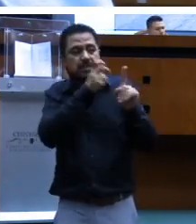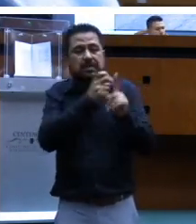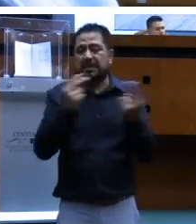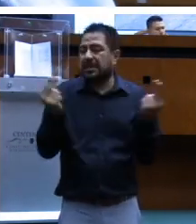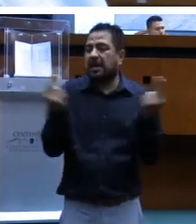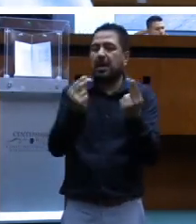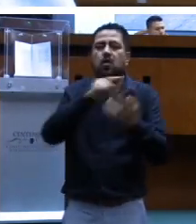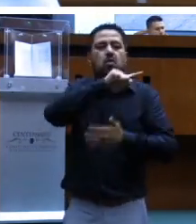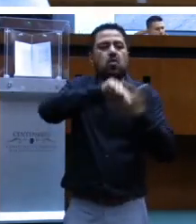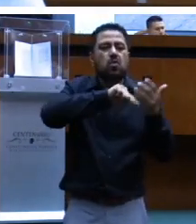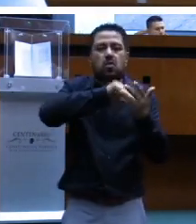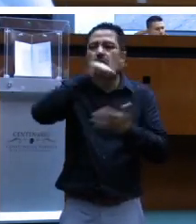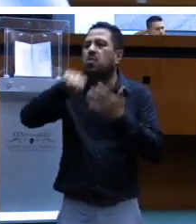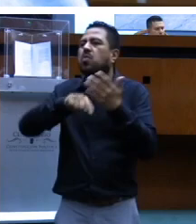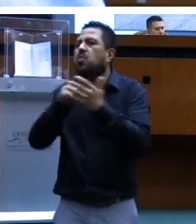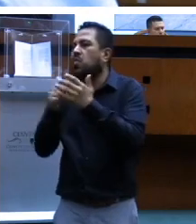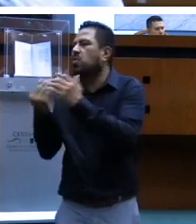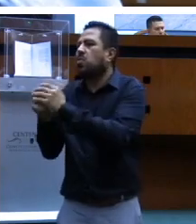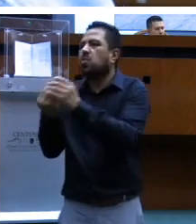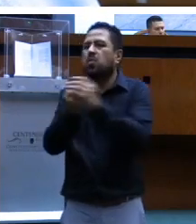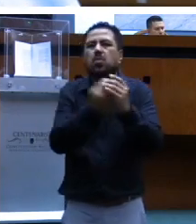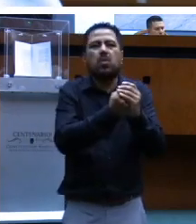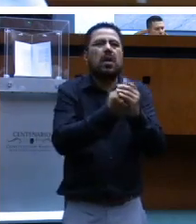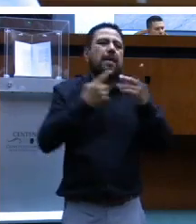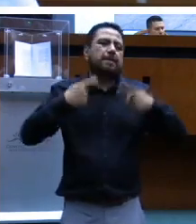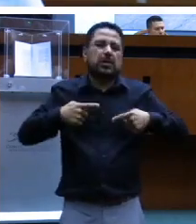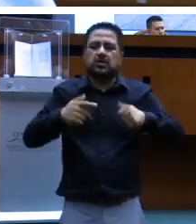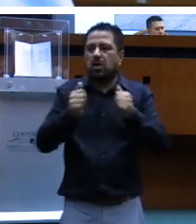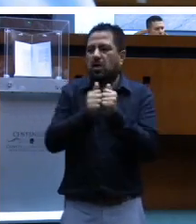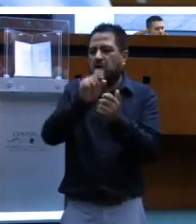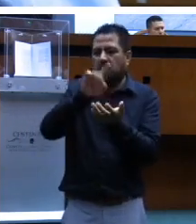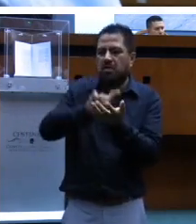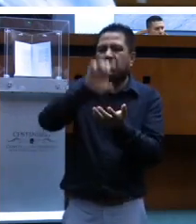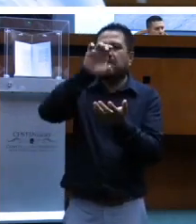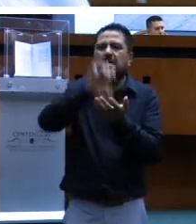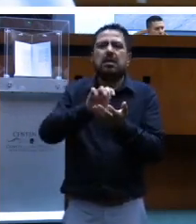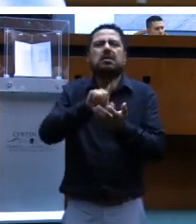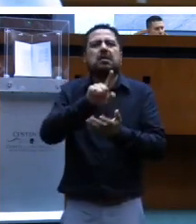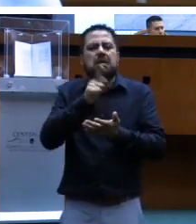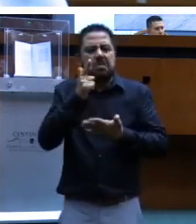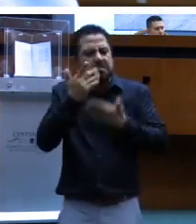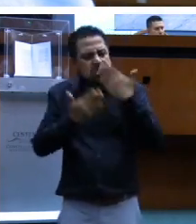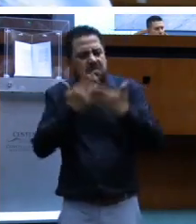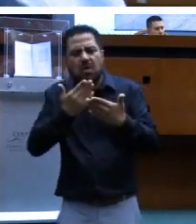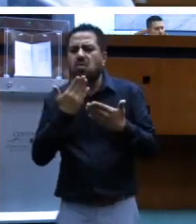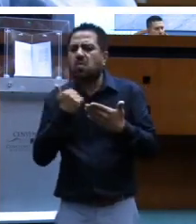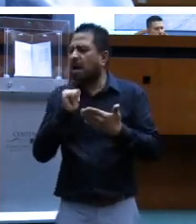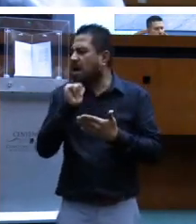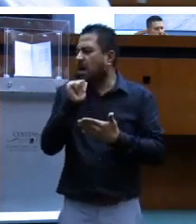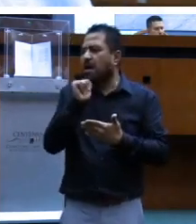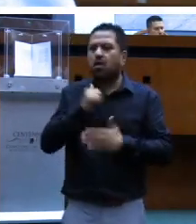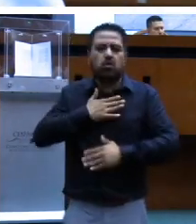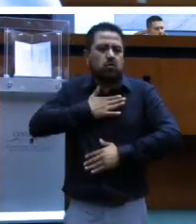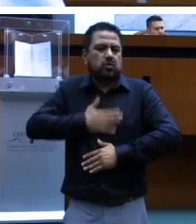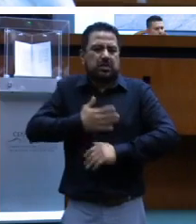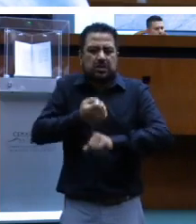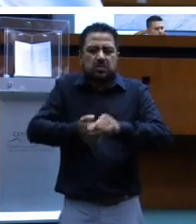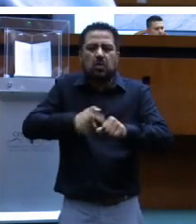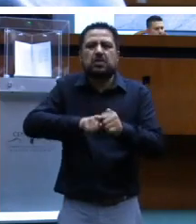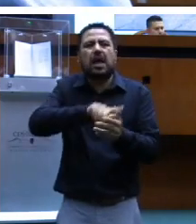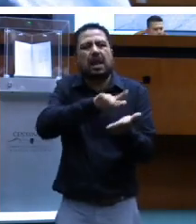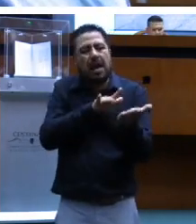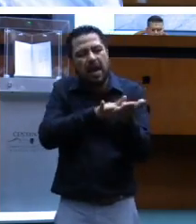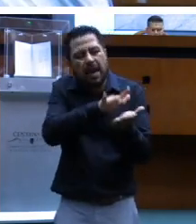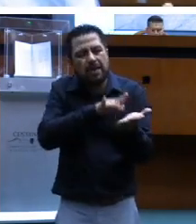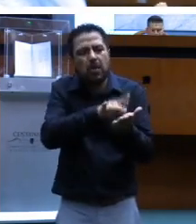necesitan espacios y centros de capacitación para personas con discapacidad sin estar escolarizados. De justicia social, apoyo